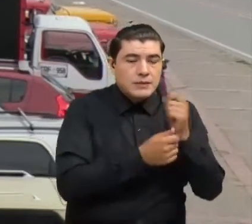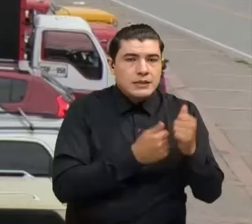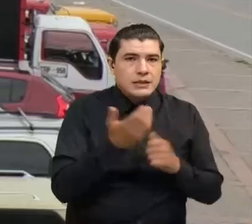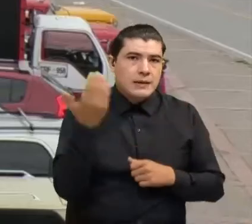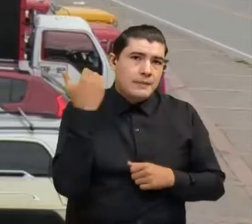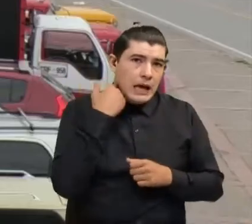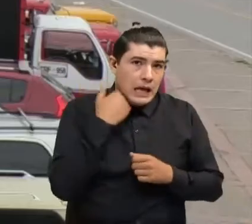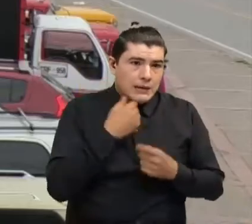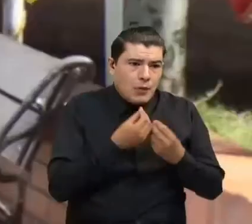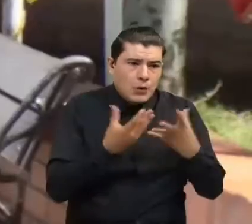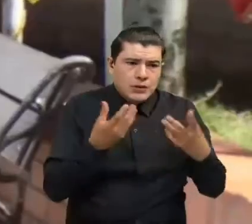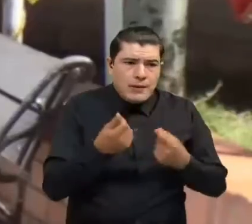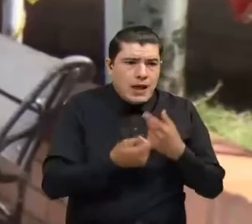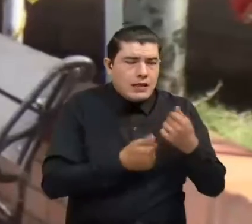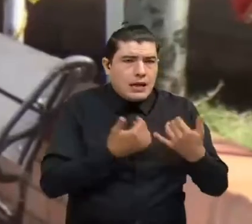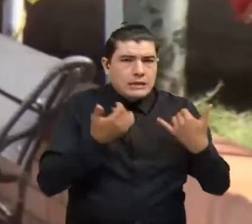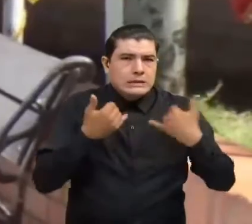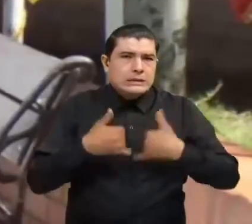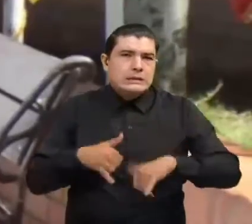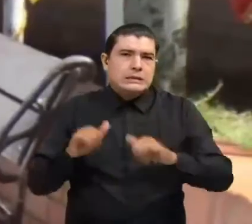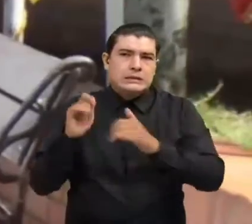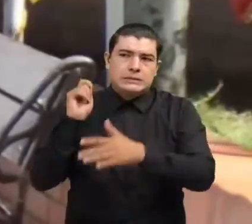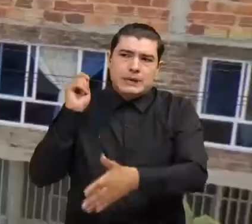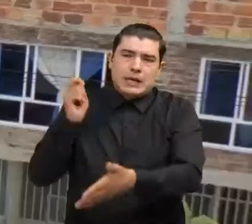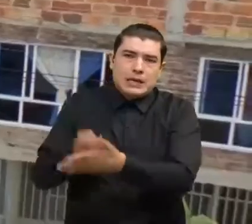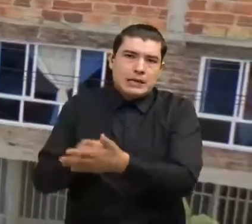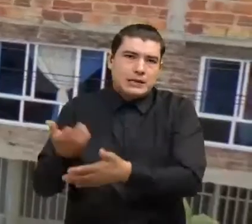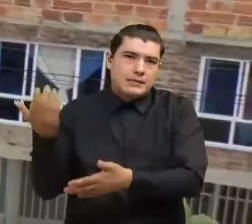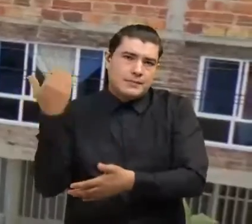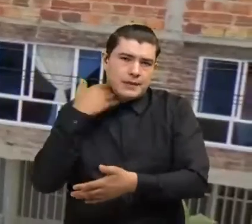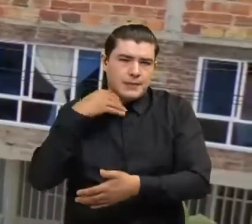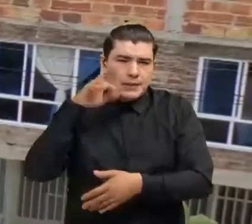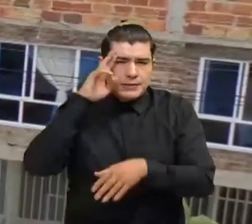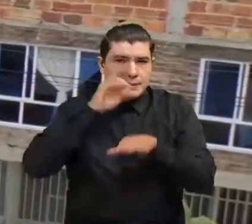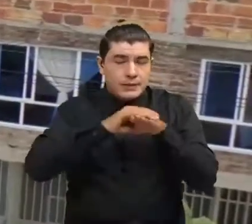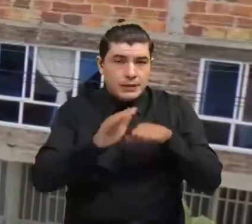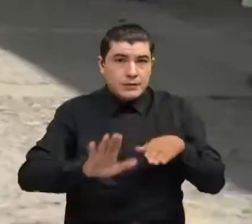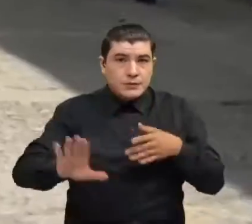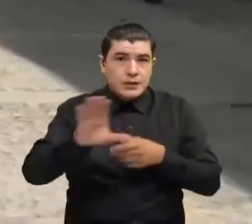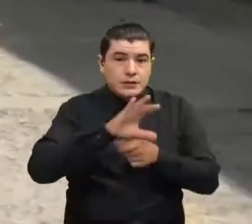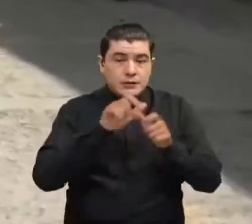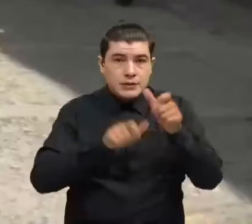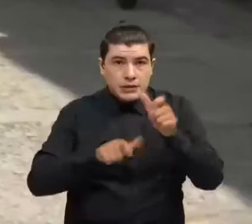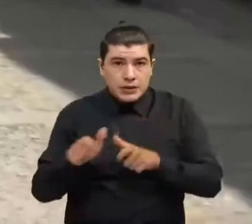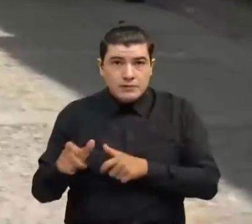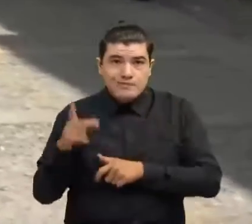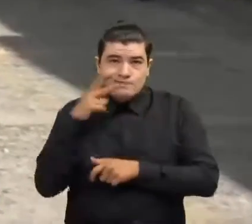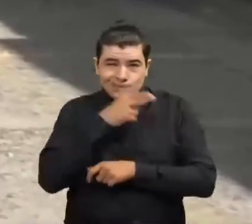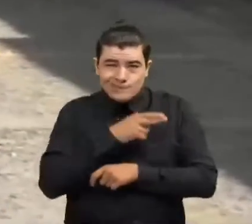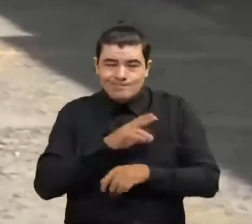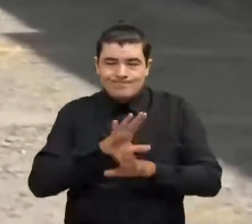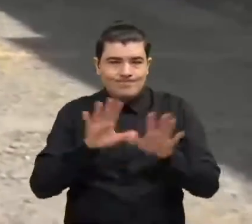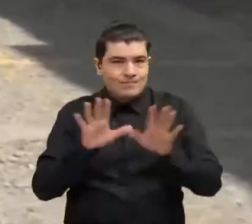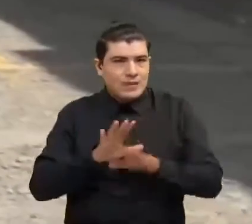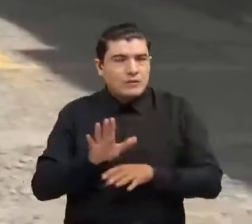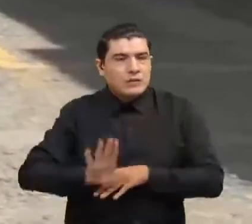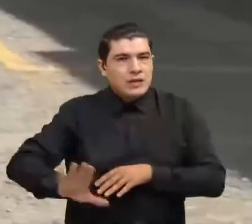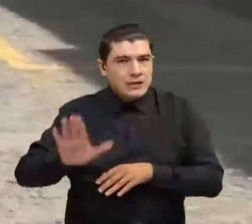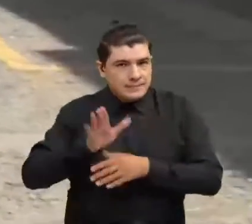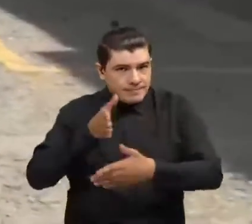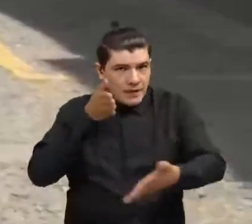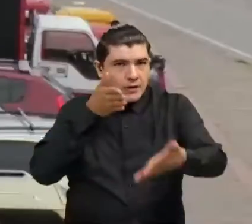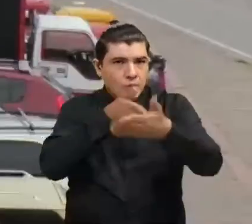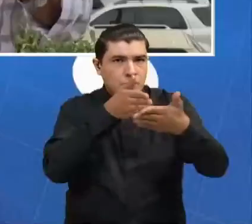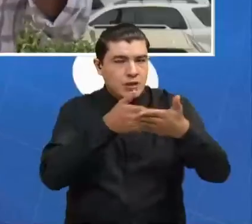consignado grandes sumas de dinero. Por ello se invita a la comunidad a no caer en la trampa y denunciar para que se adelanten las respectivas